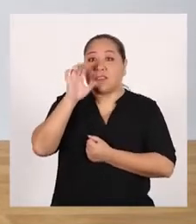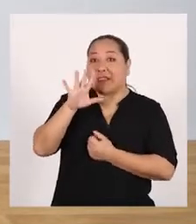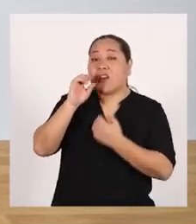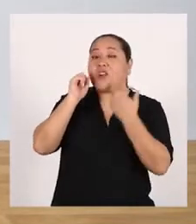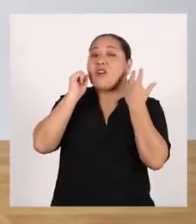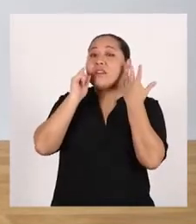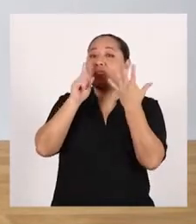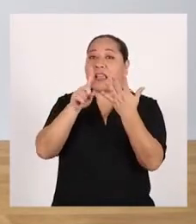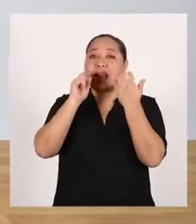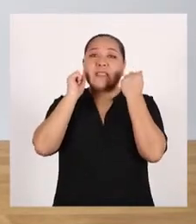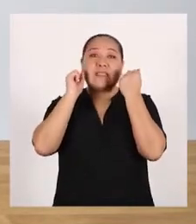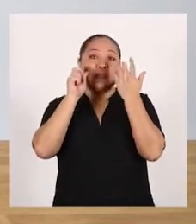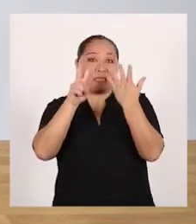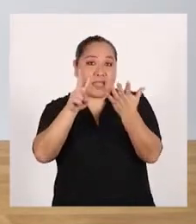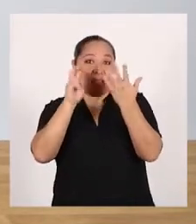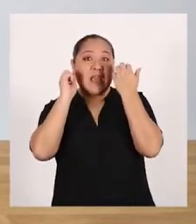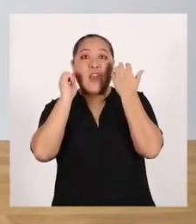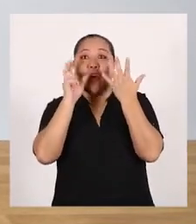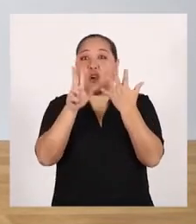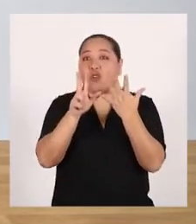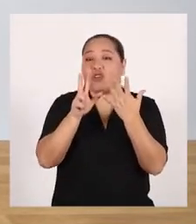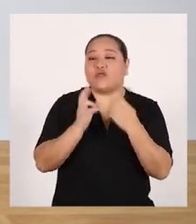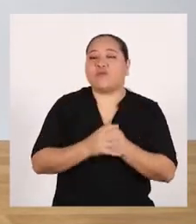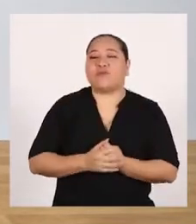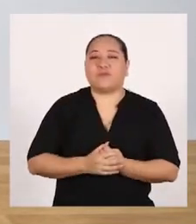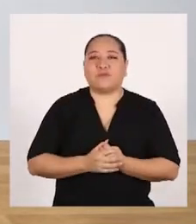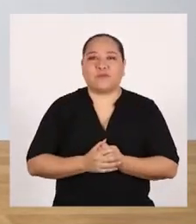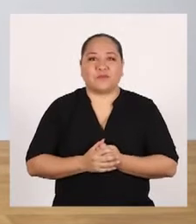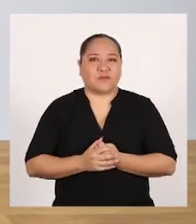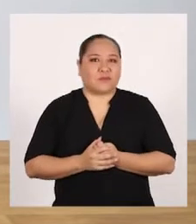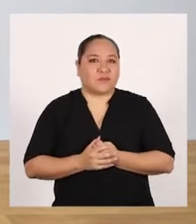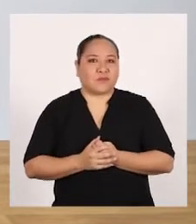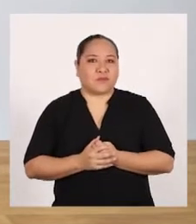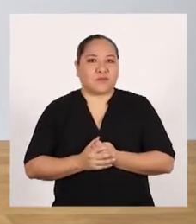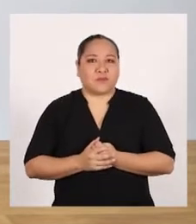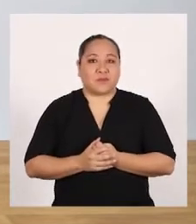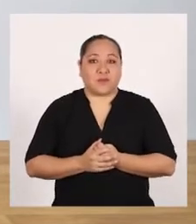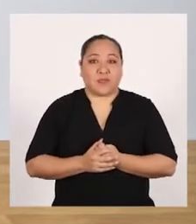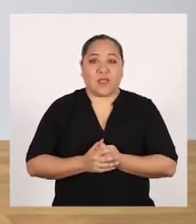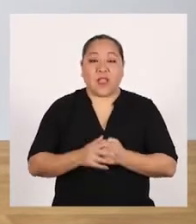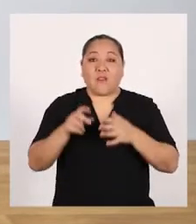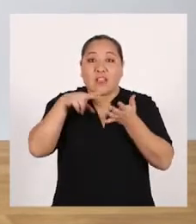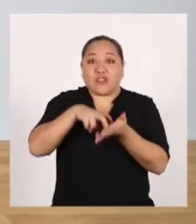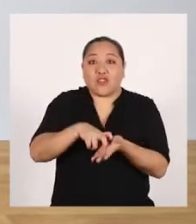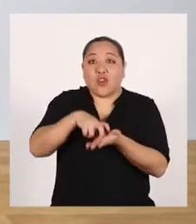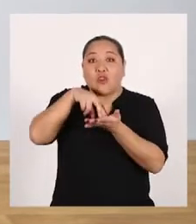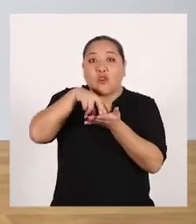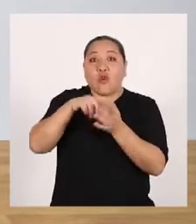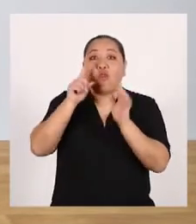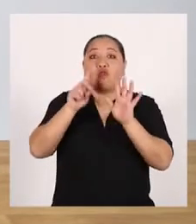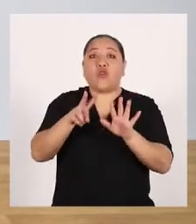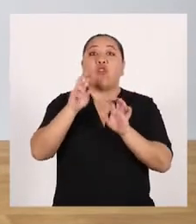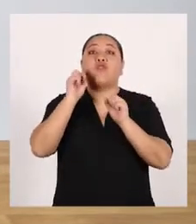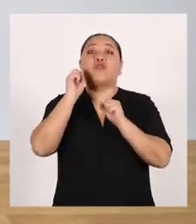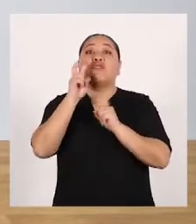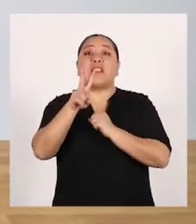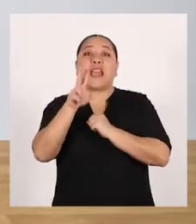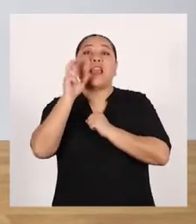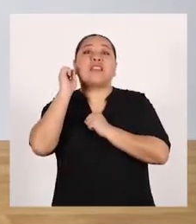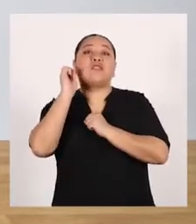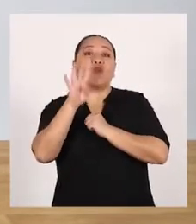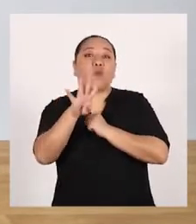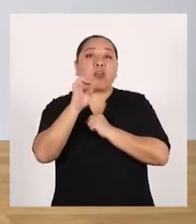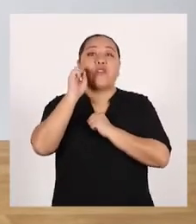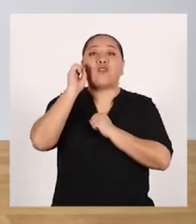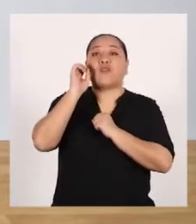4, 5, 6, 7, 8. Repetimos desde la flexión de rodillas. 1, 2,